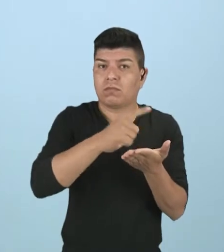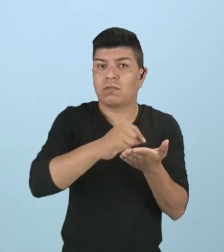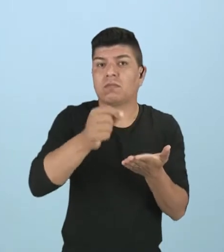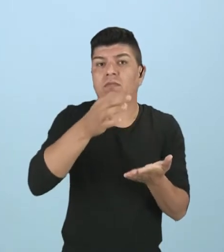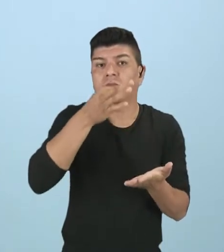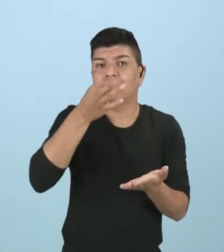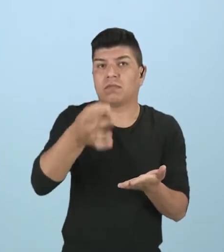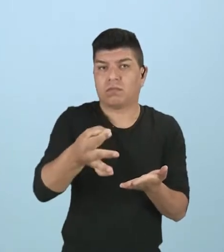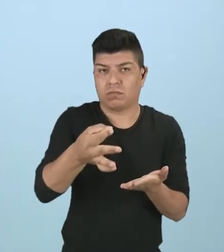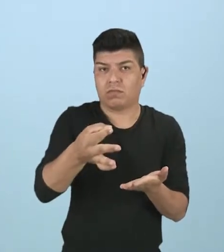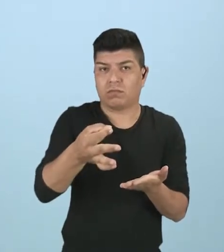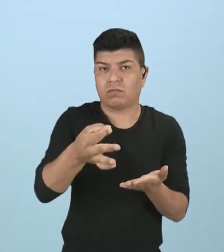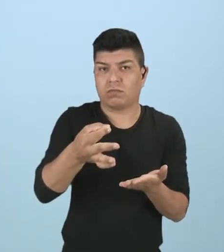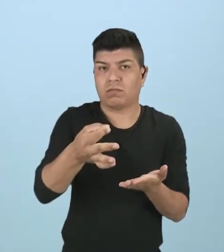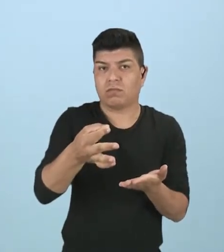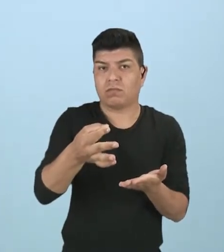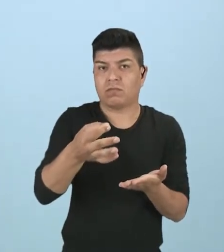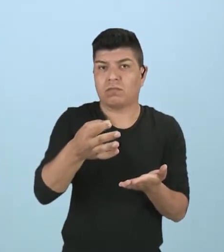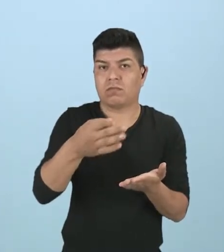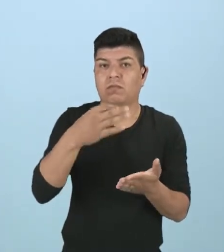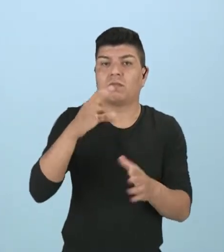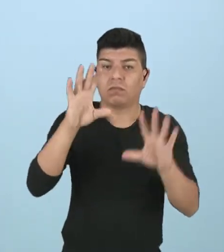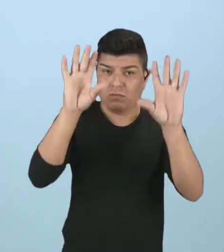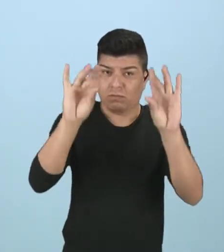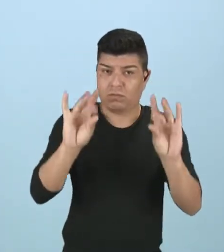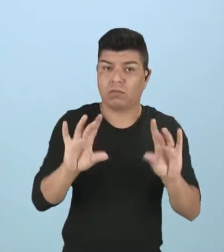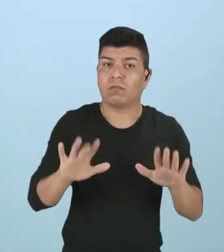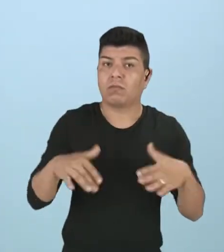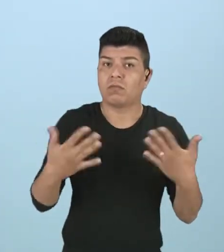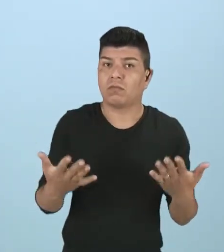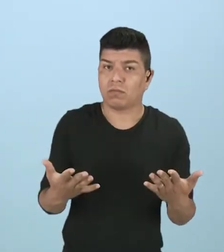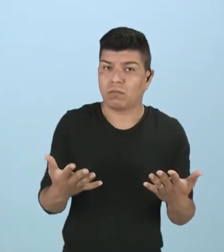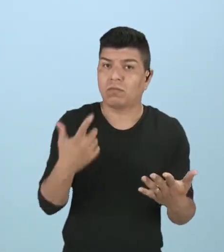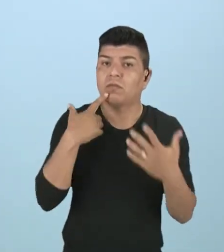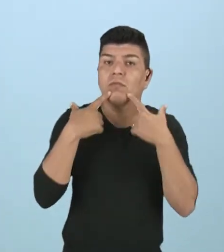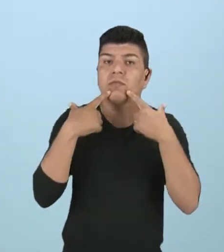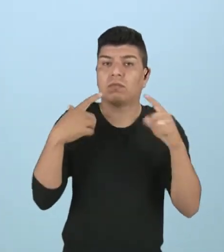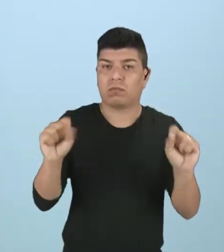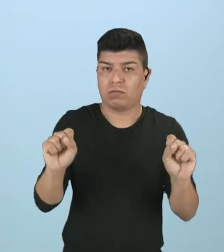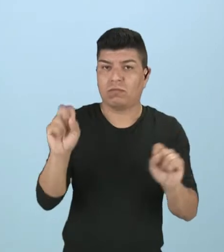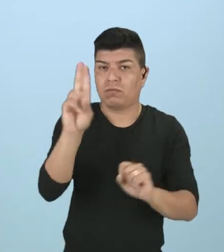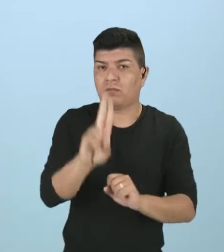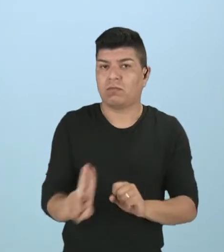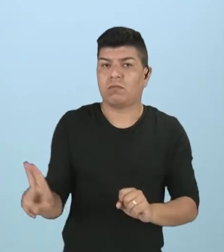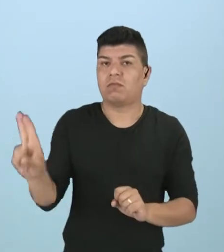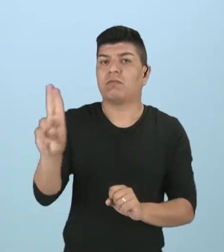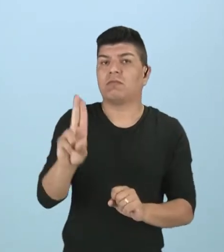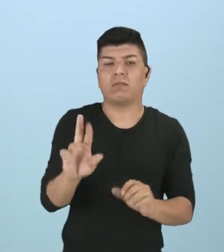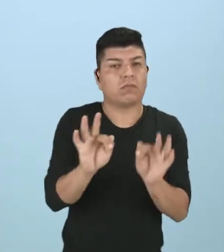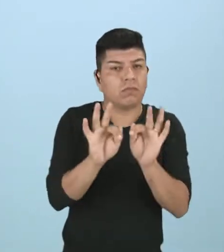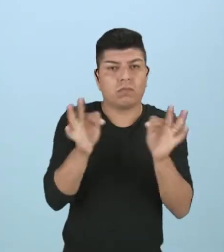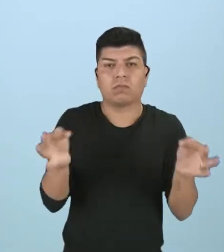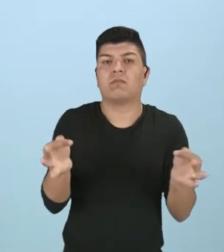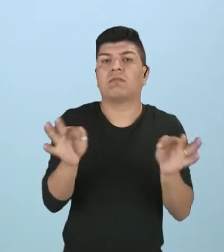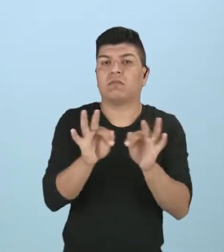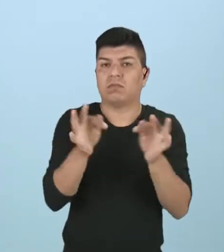seguir los siguientes pasos. A lenguaje que es utilizada es una lenguaje muy simple y familiar,